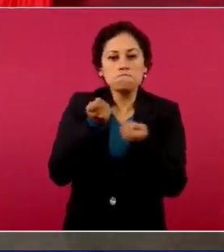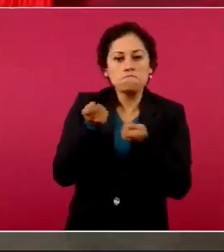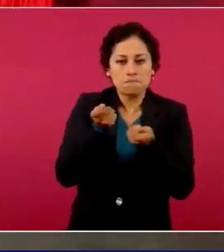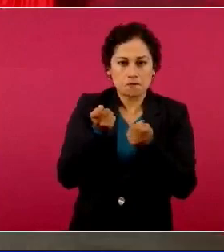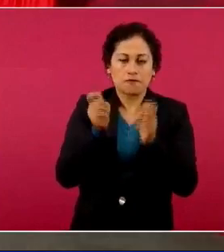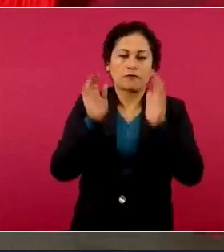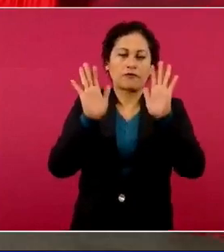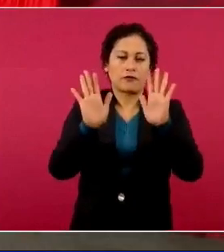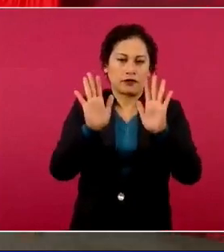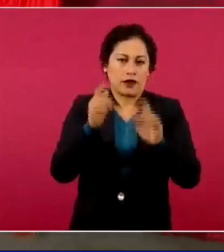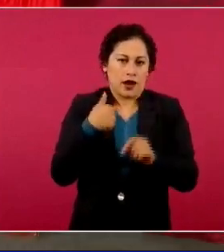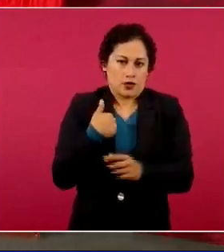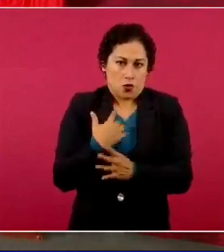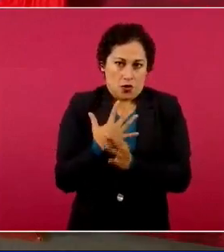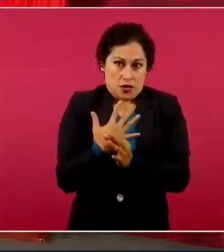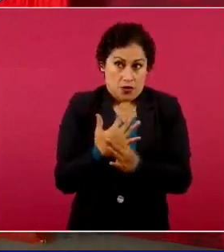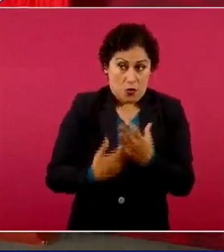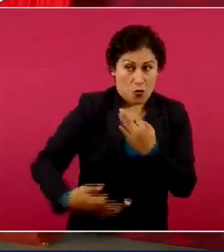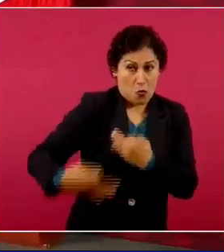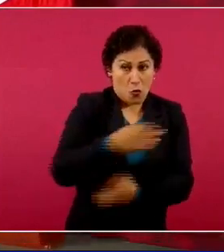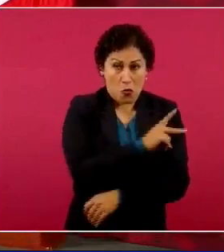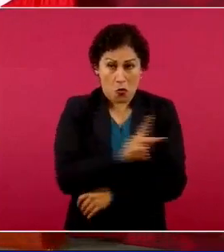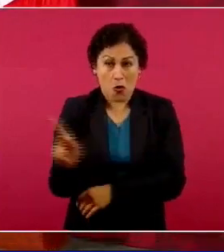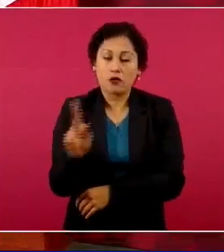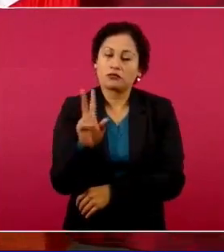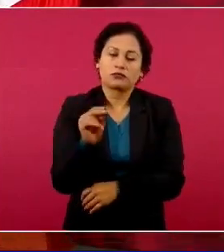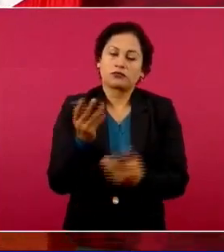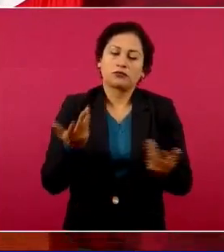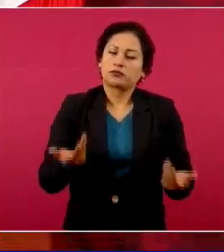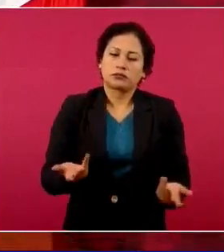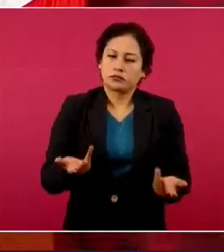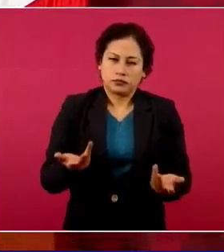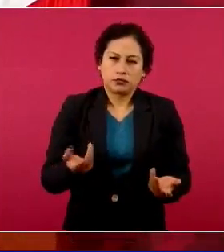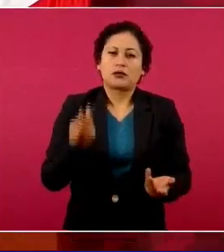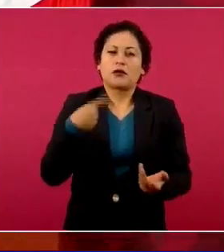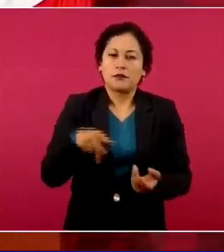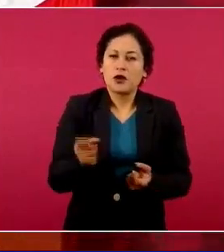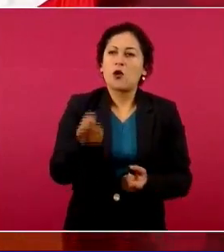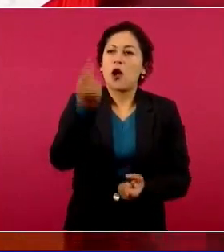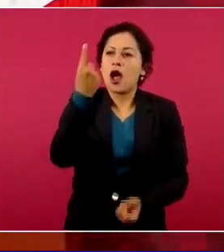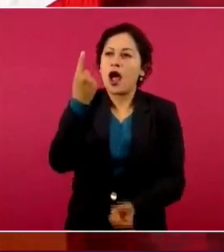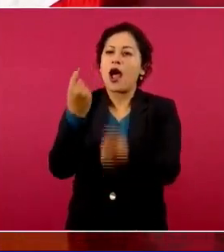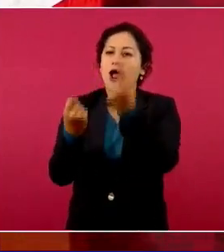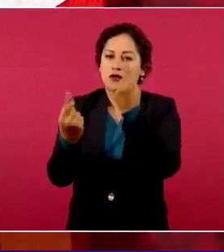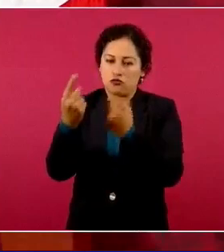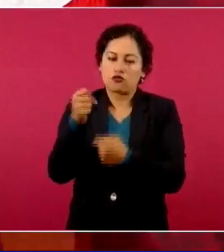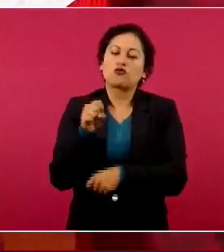algunos que se aprovechan.